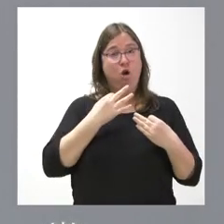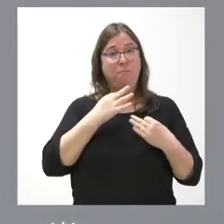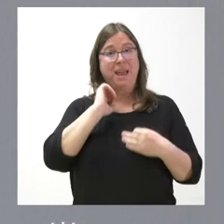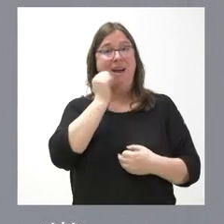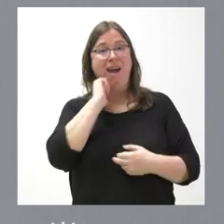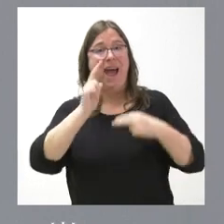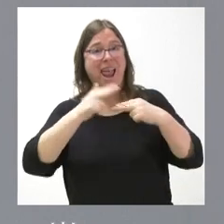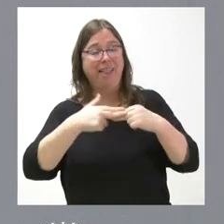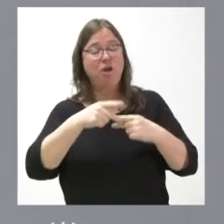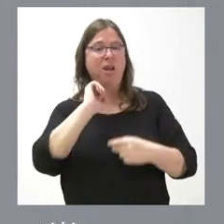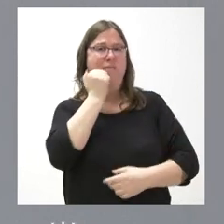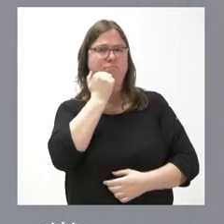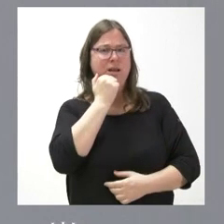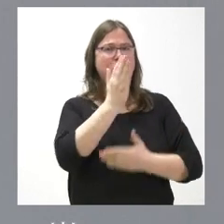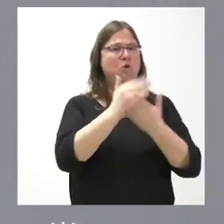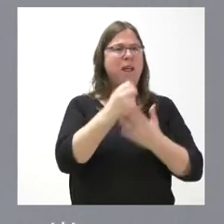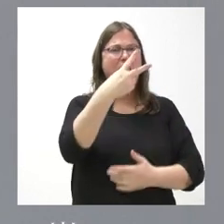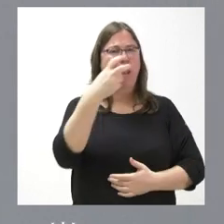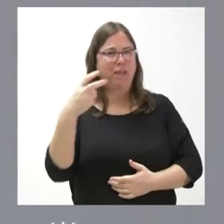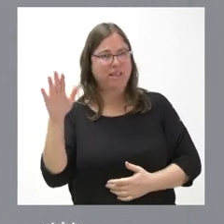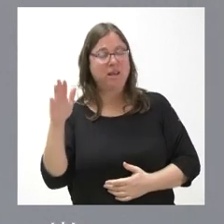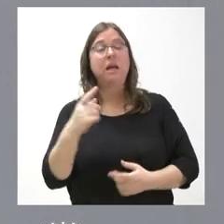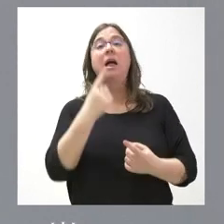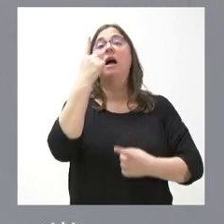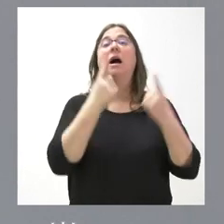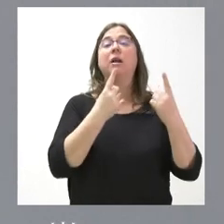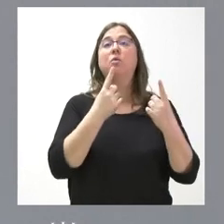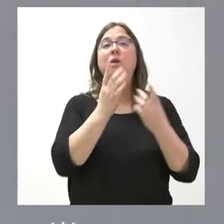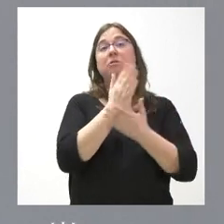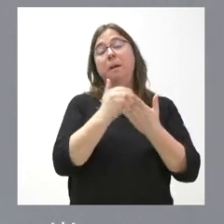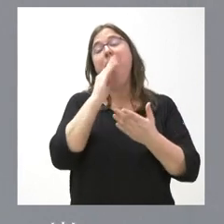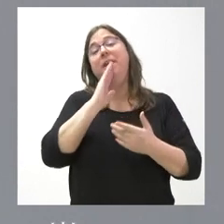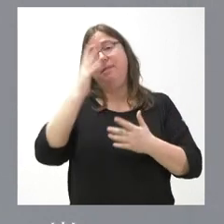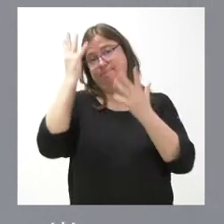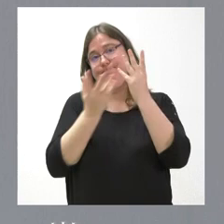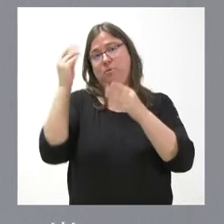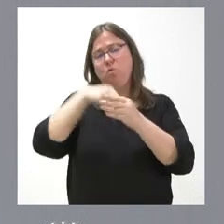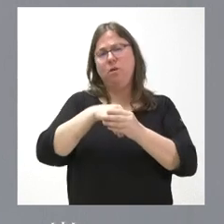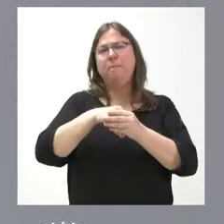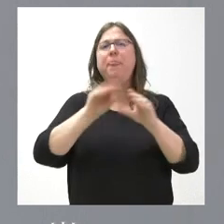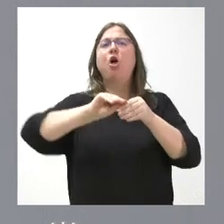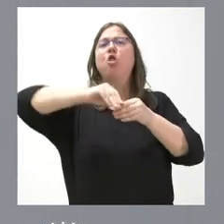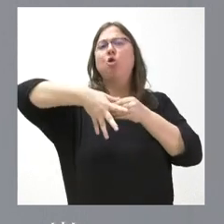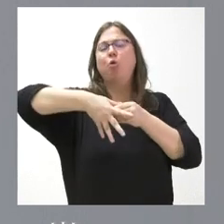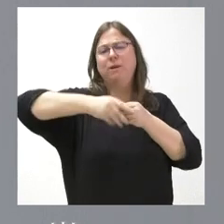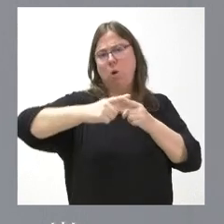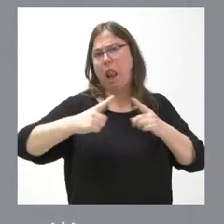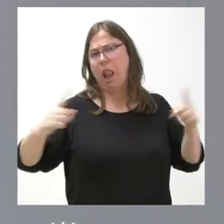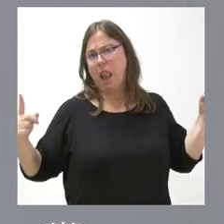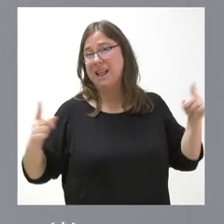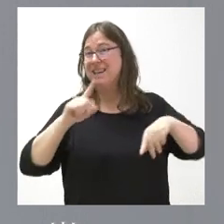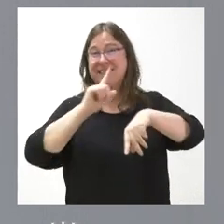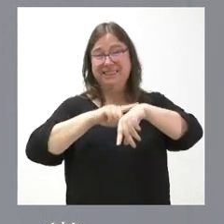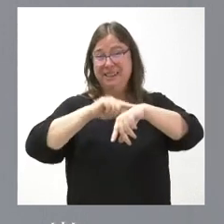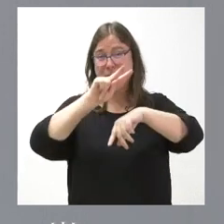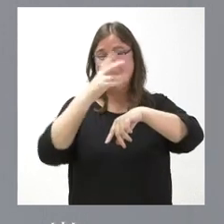parte de las comunidades autónomas. Algunas de ellas parece que se habrán tenido en cuenta. El documento es muy extenso, no parece que 24 horas de tiempo va a verlo con todo el